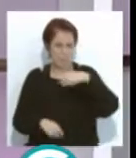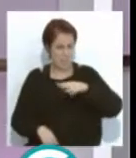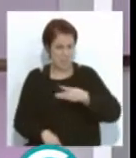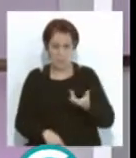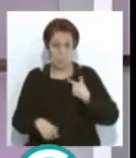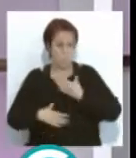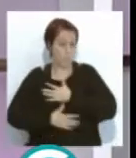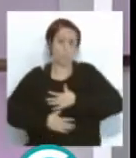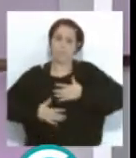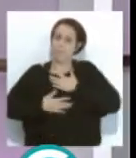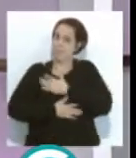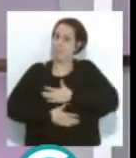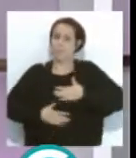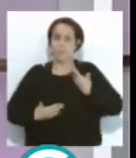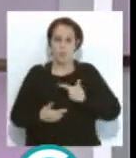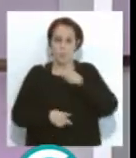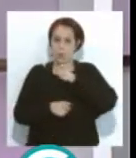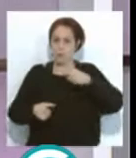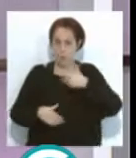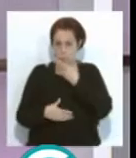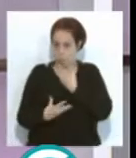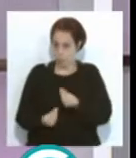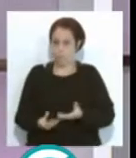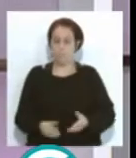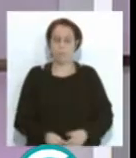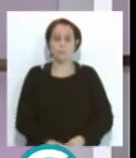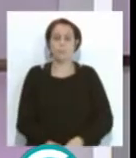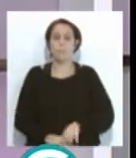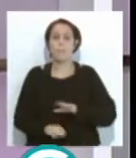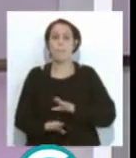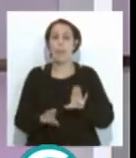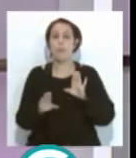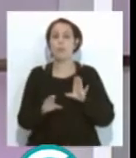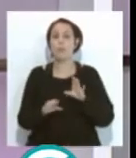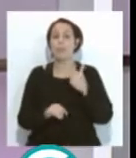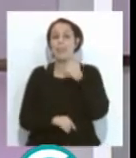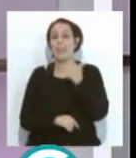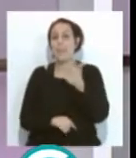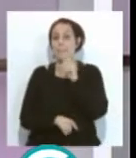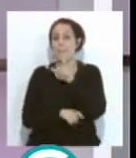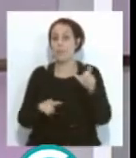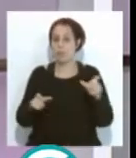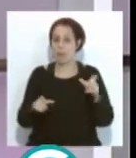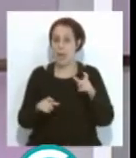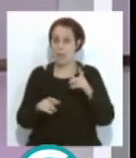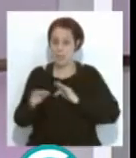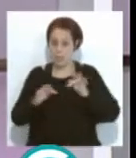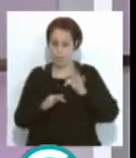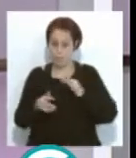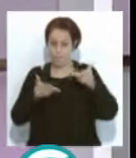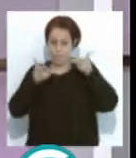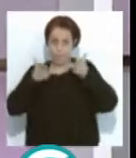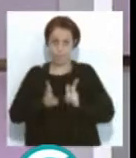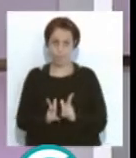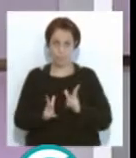estará encantadísimo. Conozco a mucha gente. Pero a lo que ibas de la gente que está en el teatro, yo eso lo